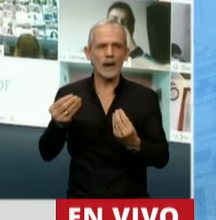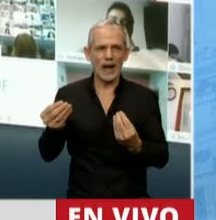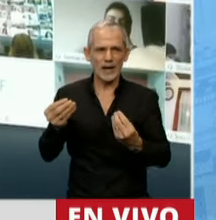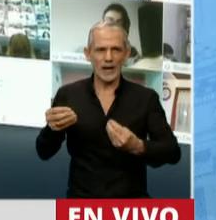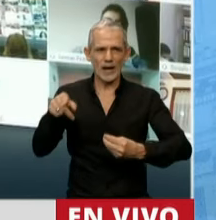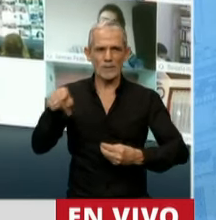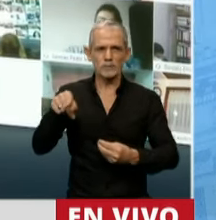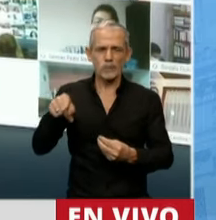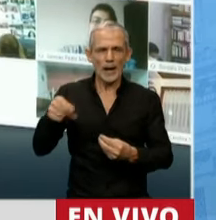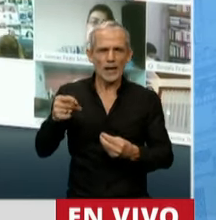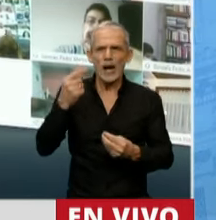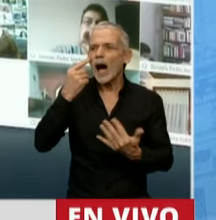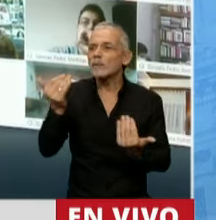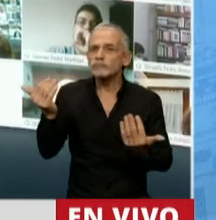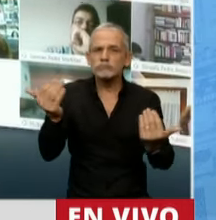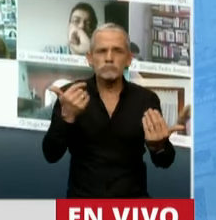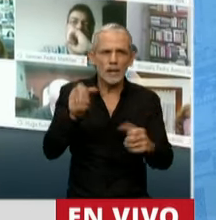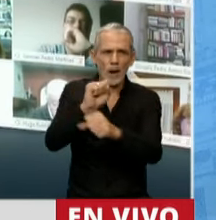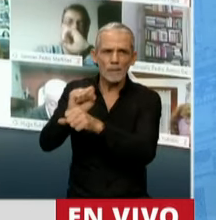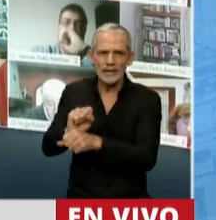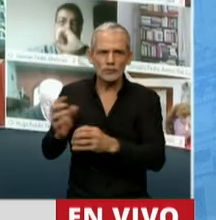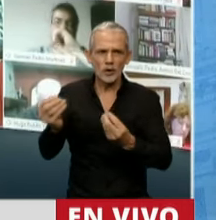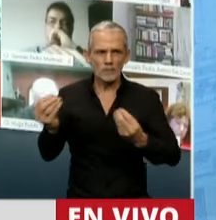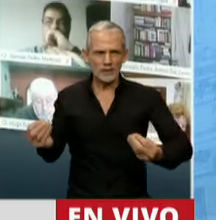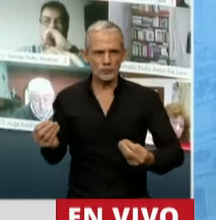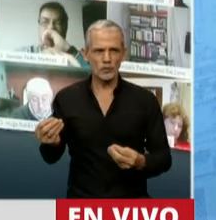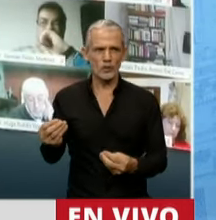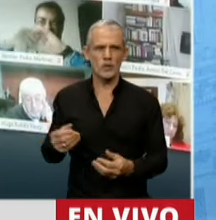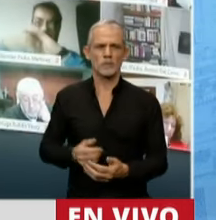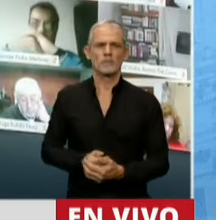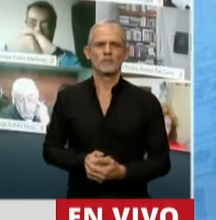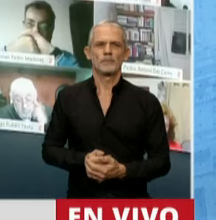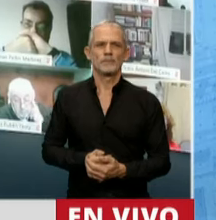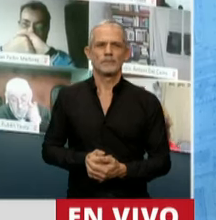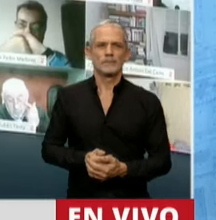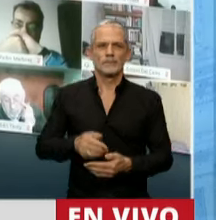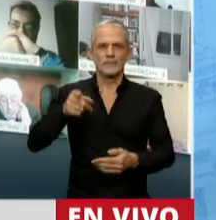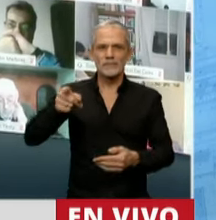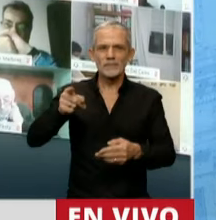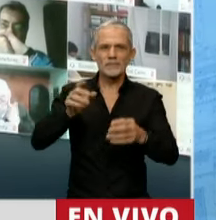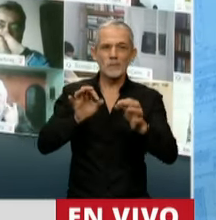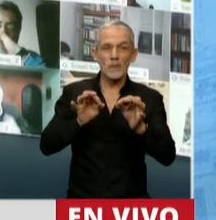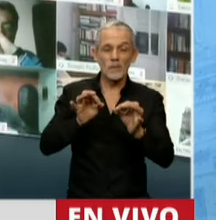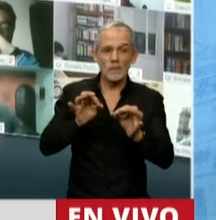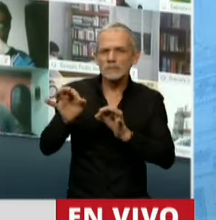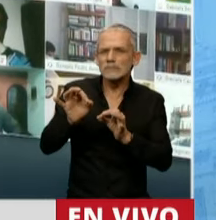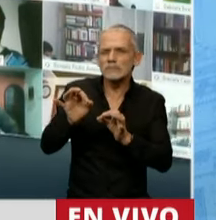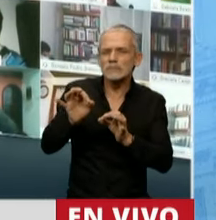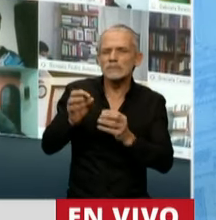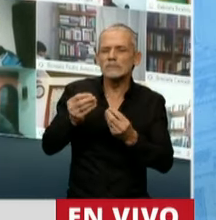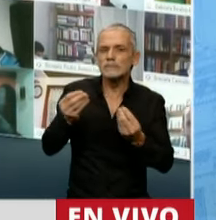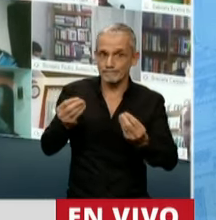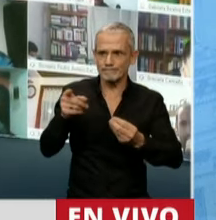decían los presos, los que ejecutaron esa medida. Y ¿sabe qué? Entonces ahí